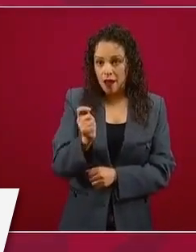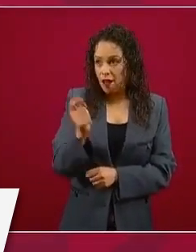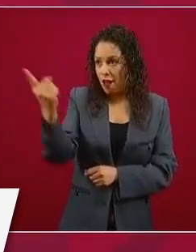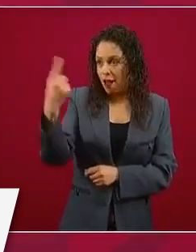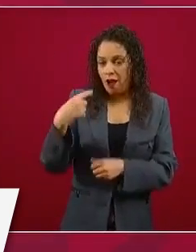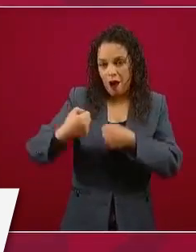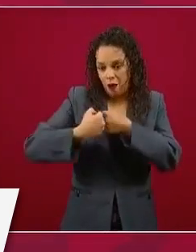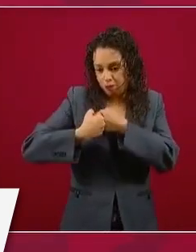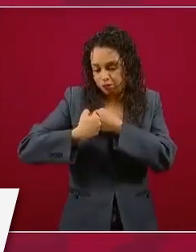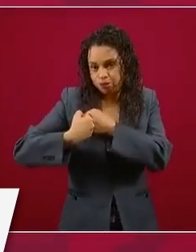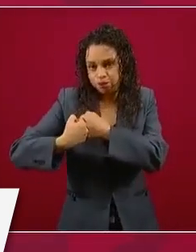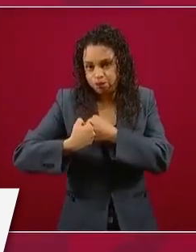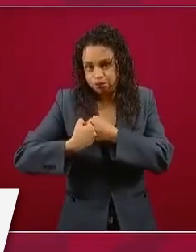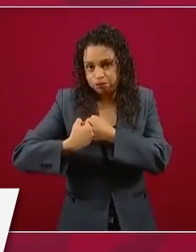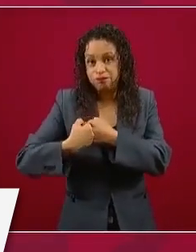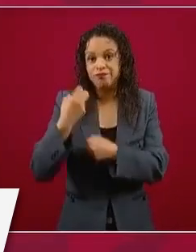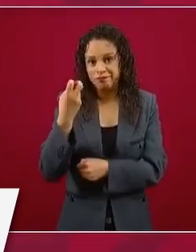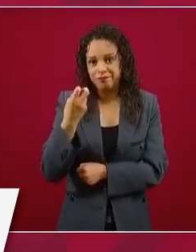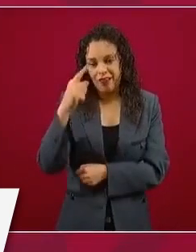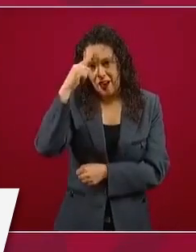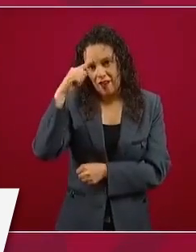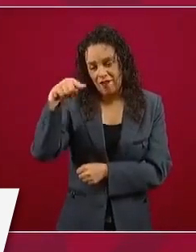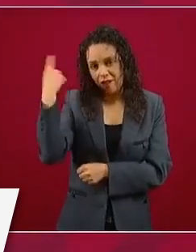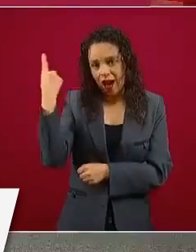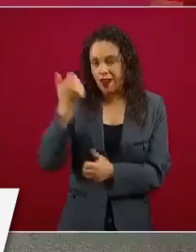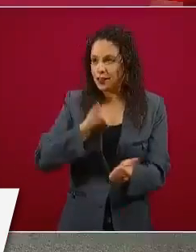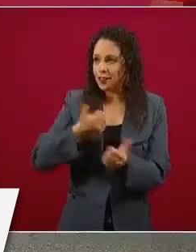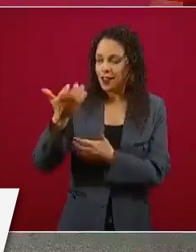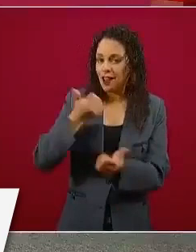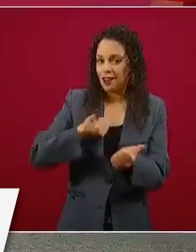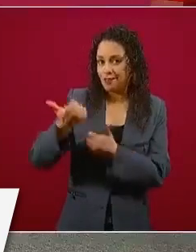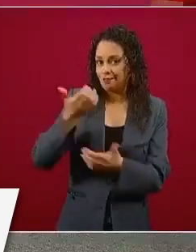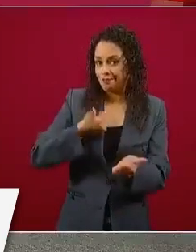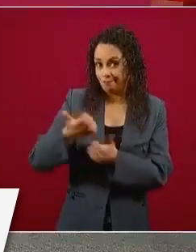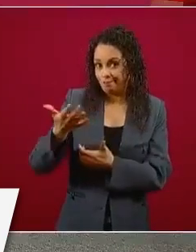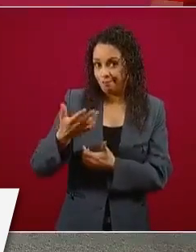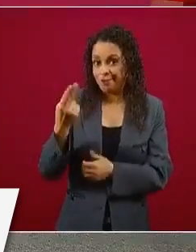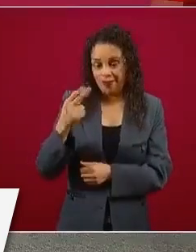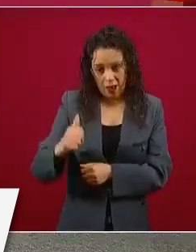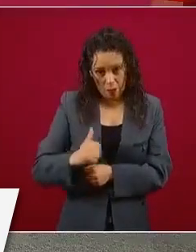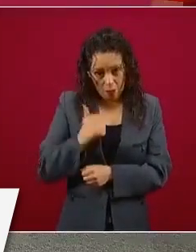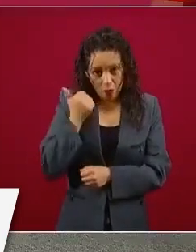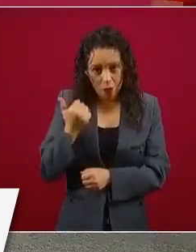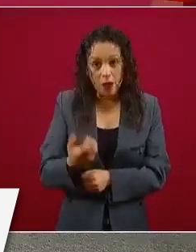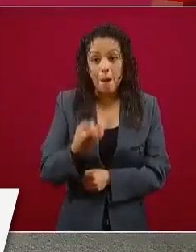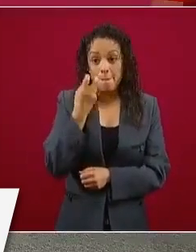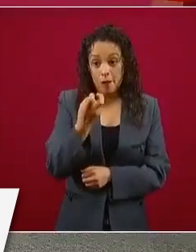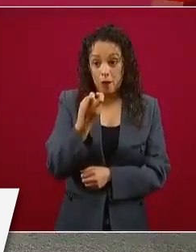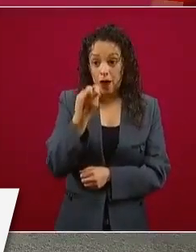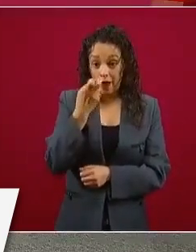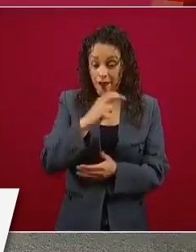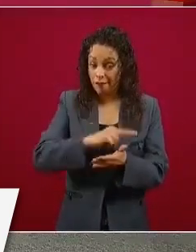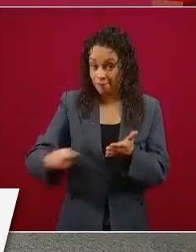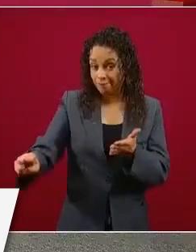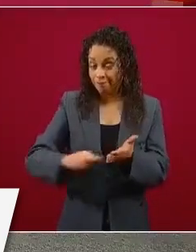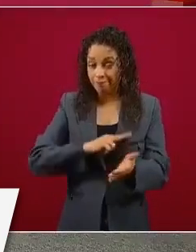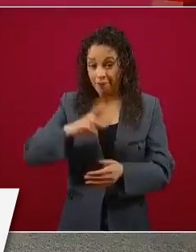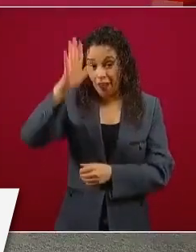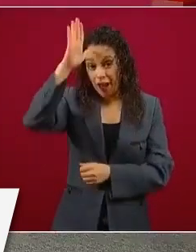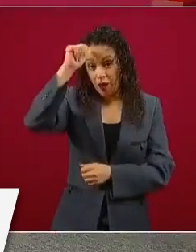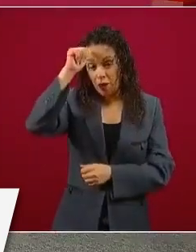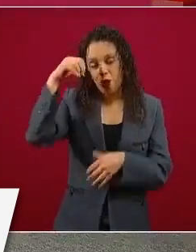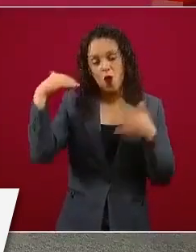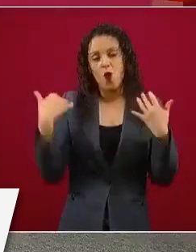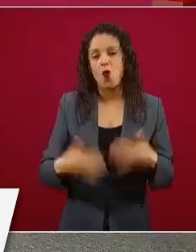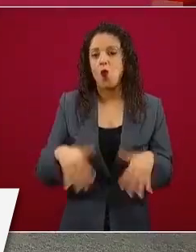por eso sí es un acuerdo trascendente.